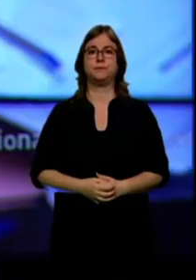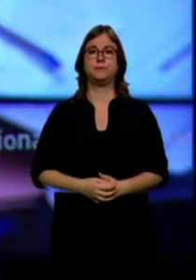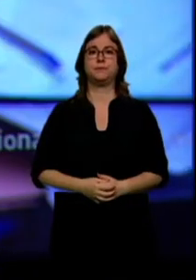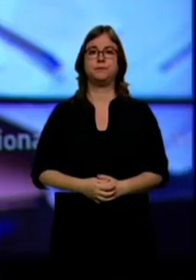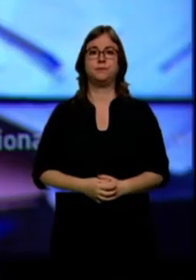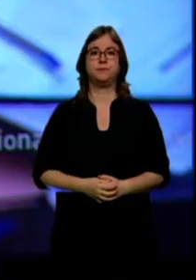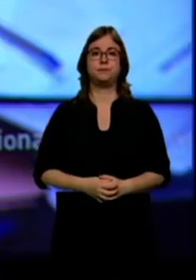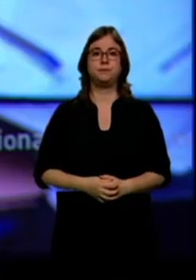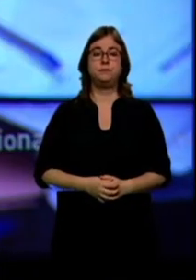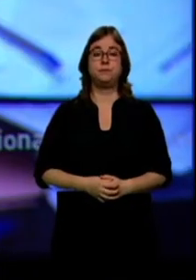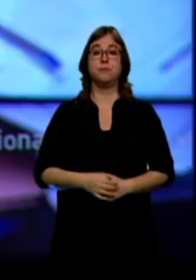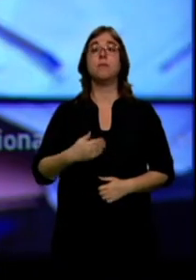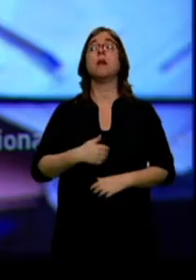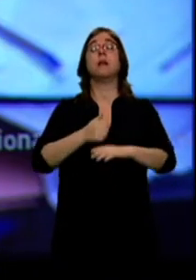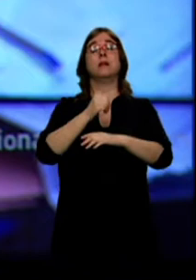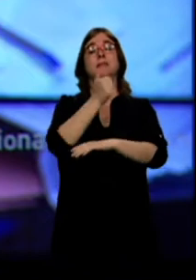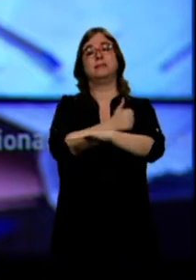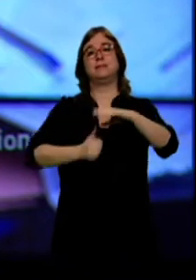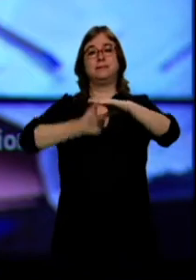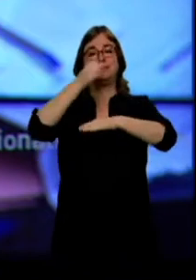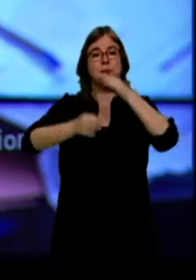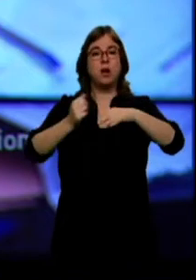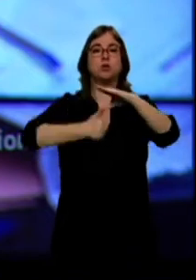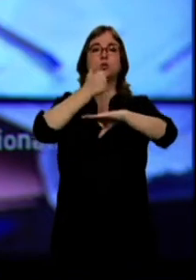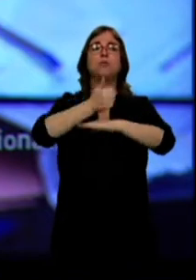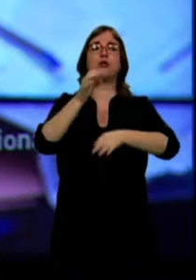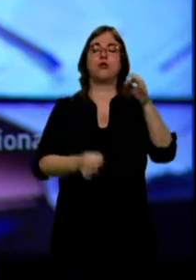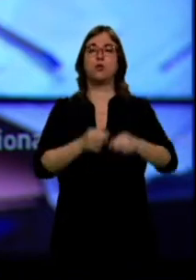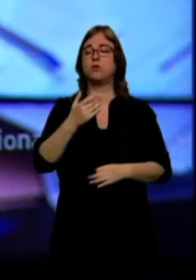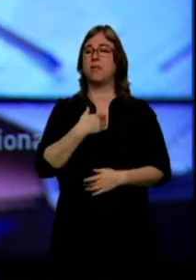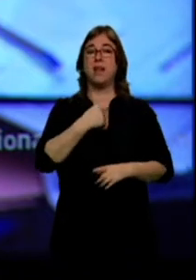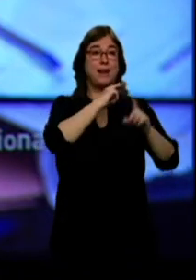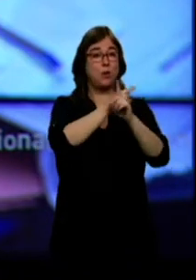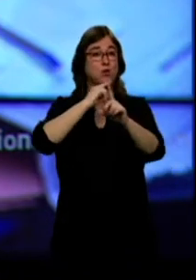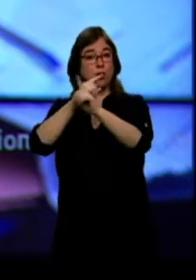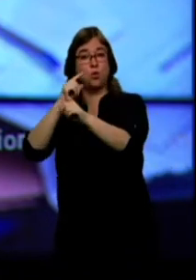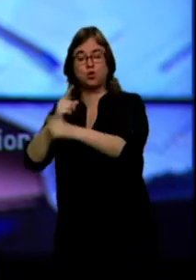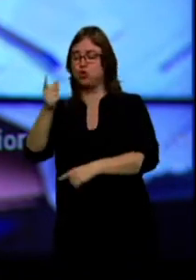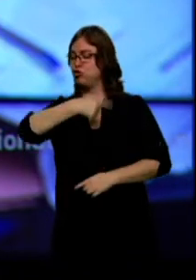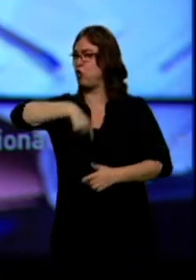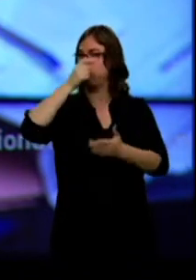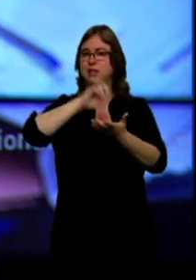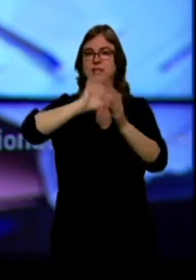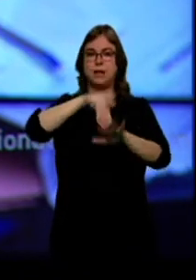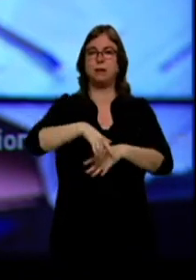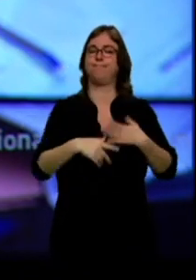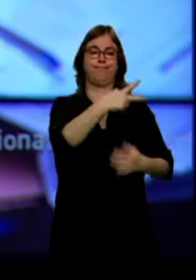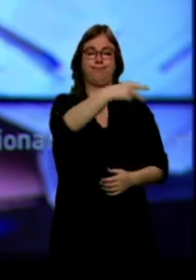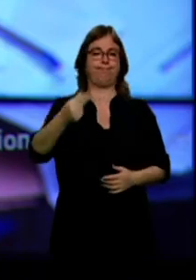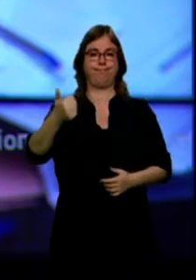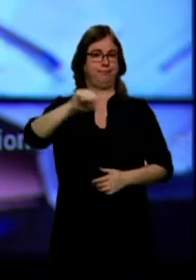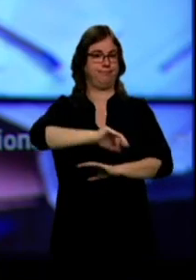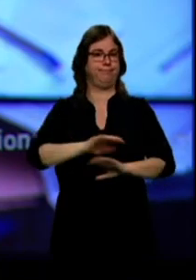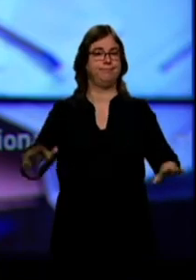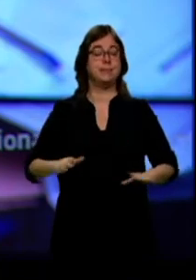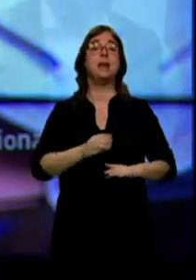El Tribunal Superior de Justicia ha rechazado todos los recursos electorales presentados en Castilla y León. Están los recursos de PP y